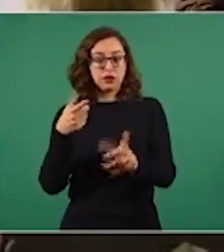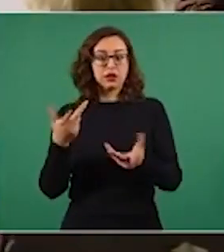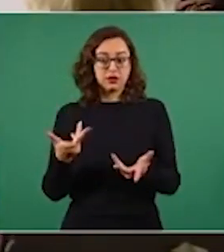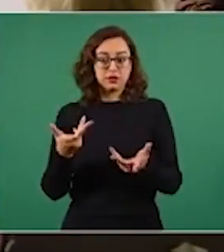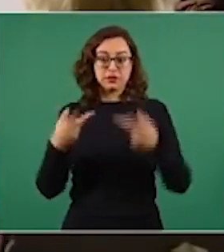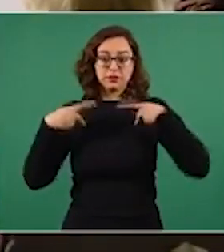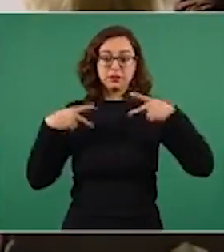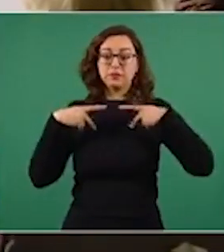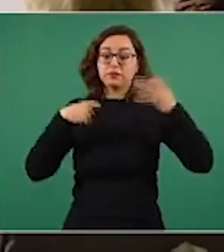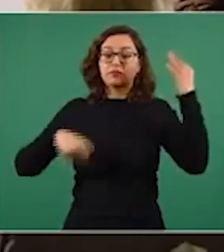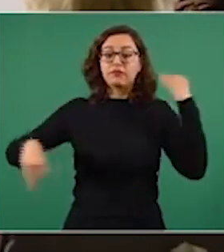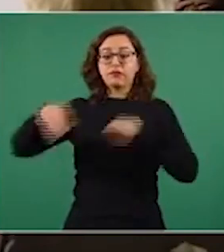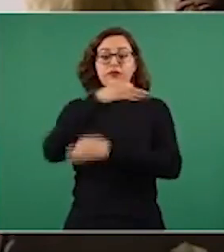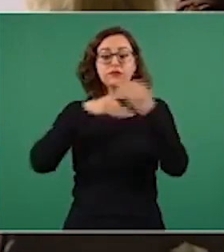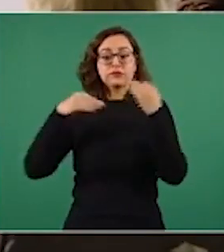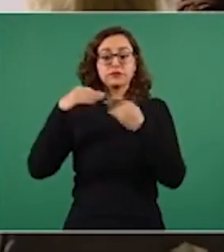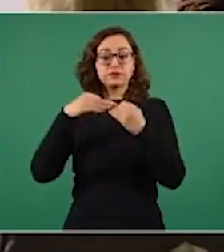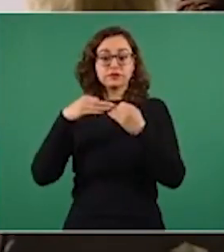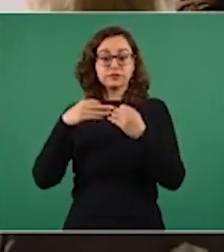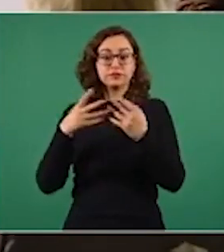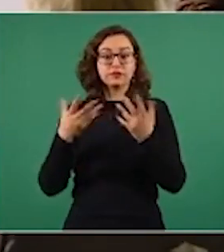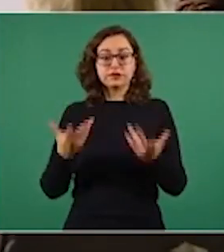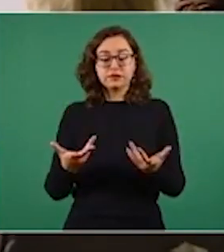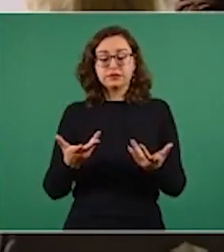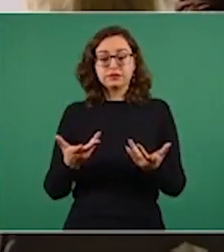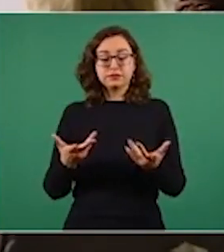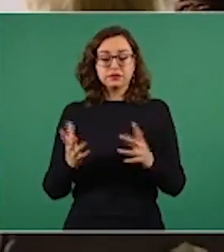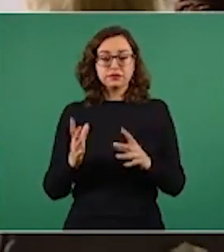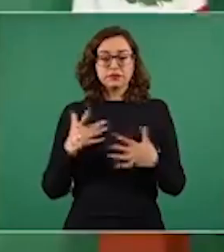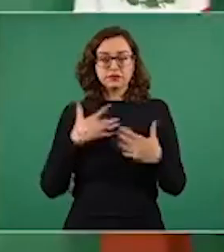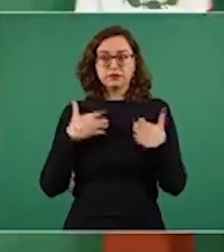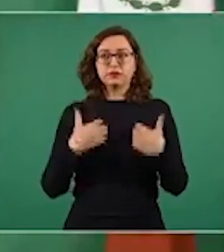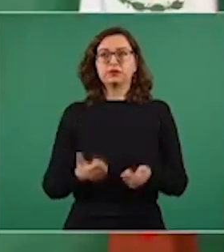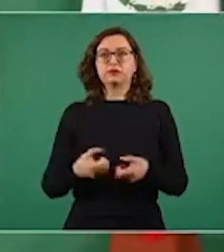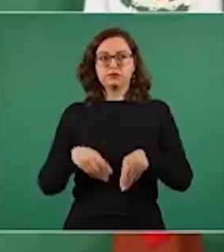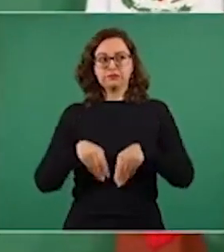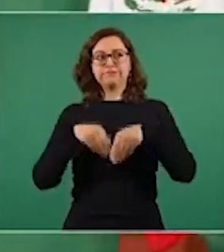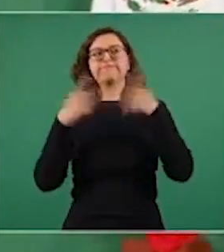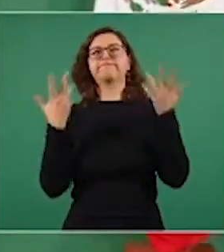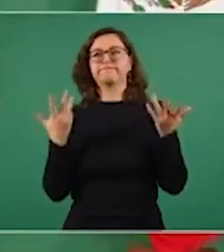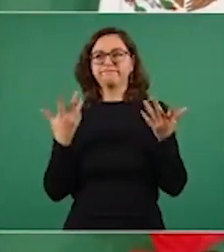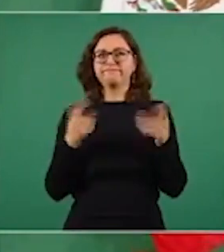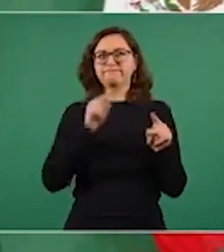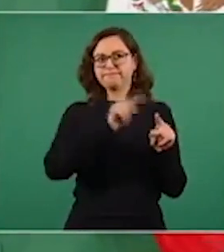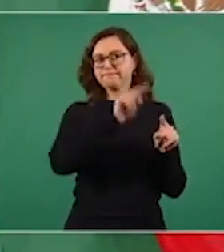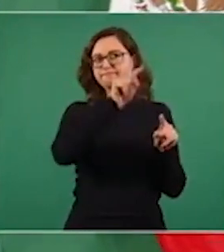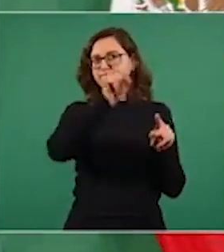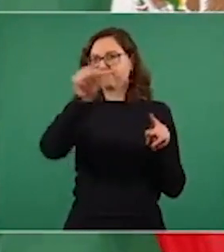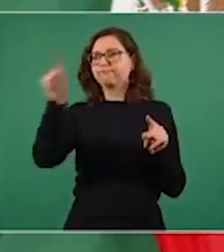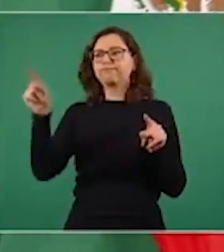sepamos con mucha claridad, con mucha objetividad lo que está sucediendo en el país y